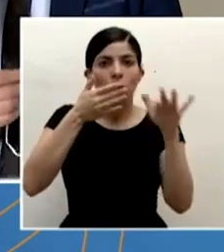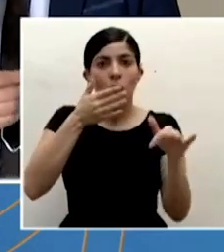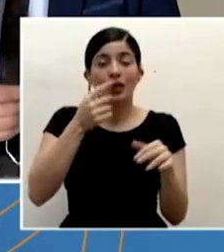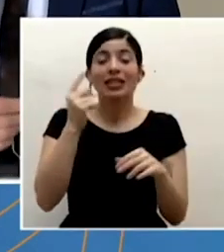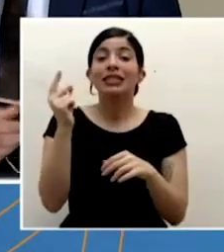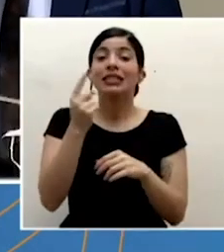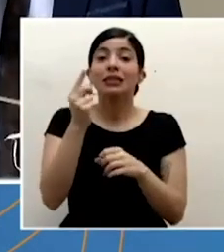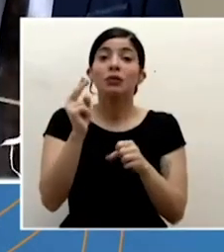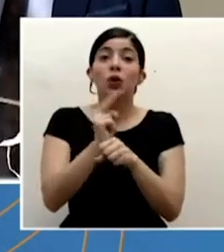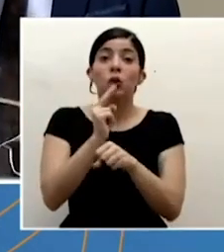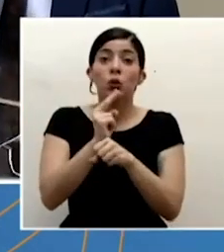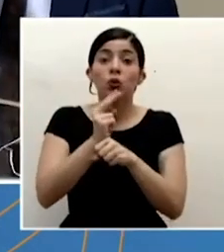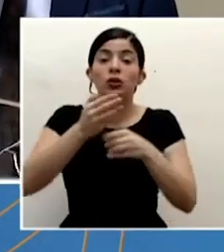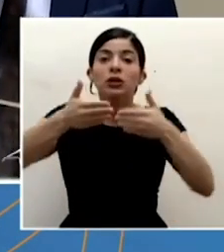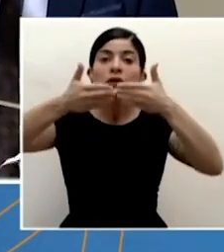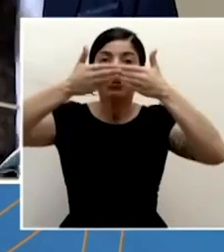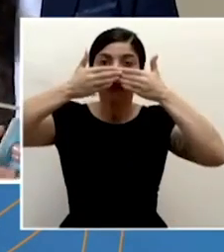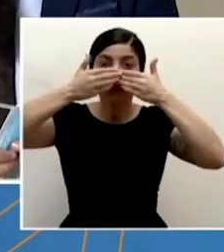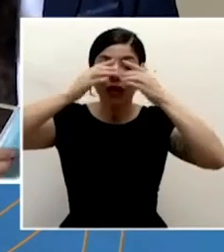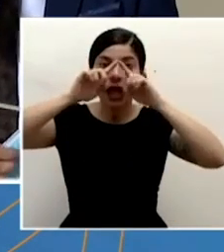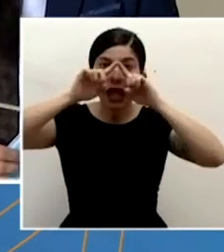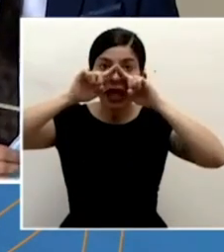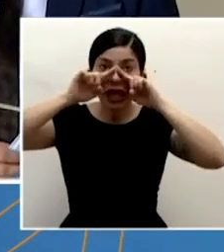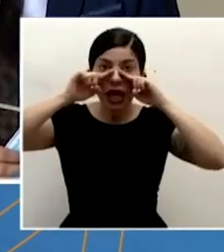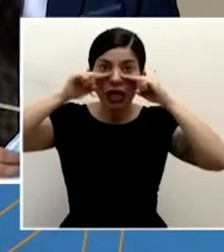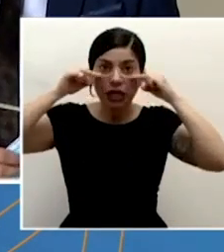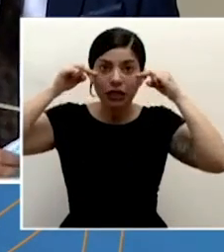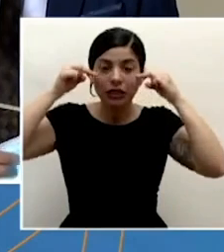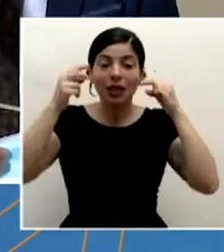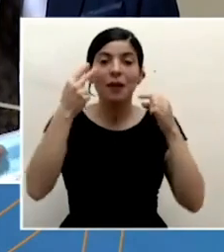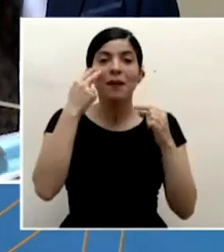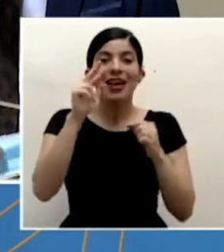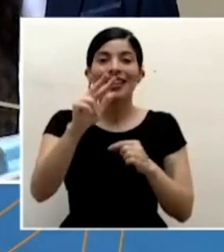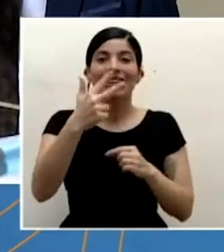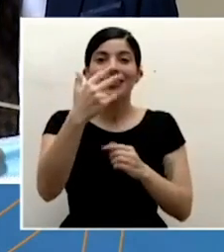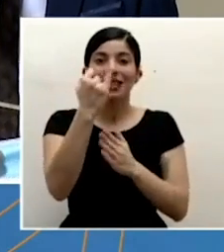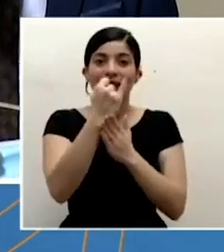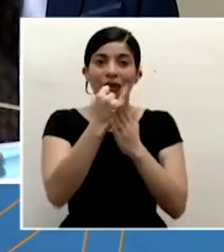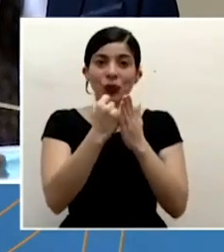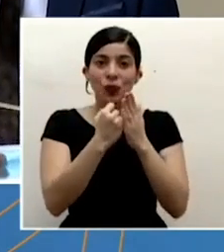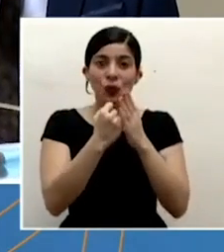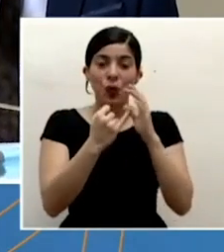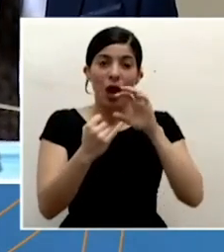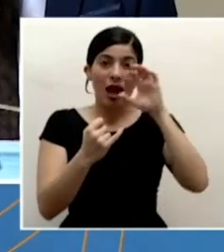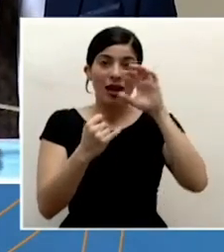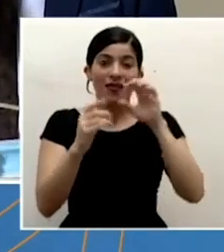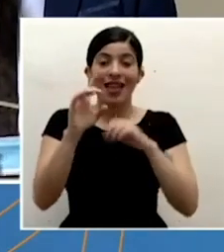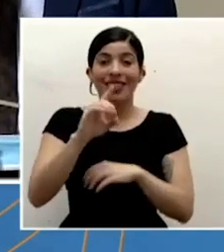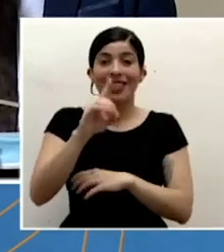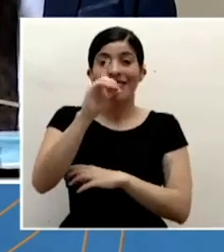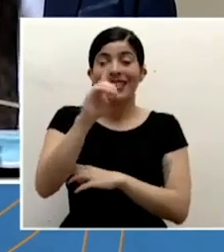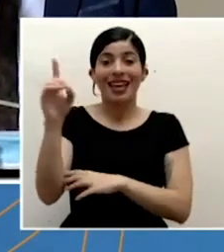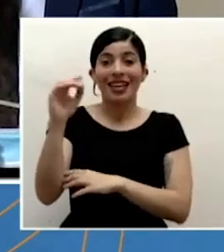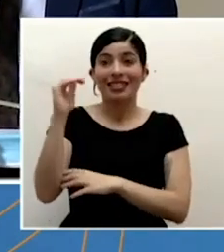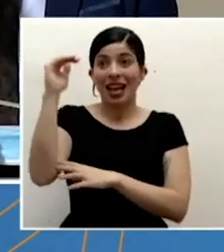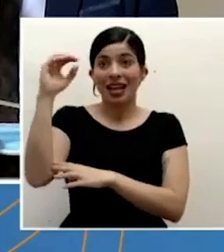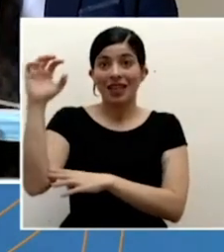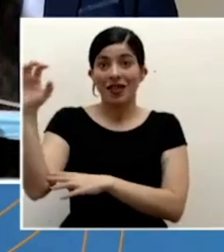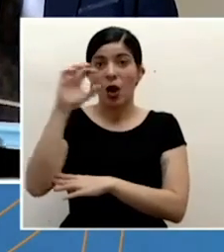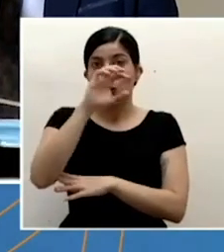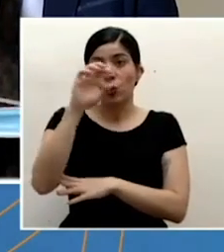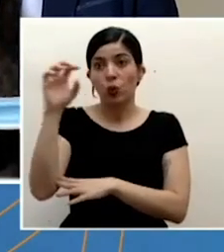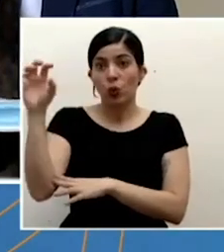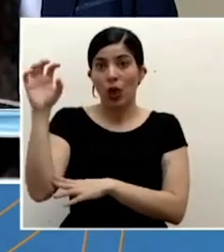cubriendo la nariz así como se ve en la tercera figura superior hacia la derecha que tiene que